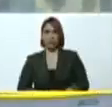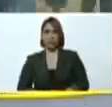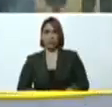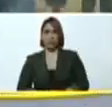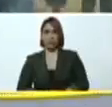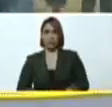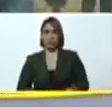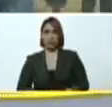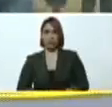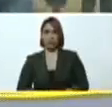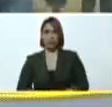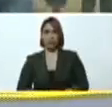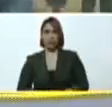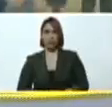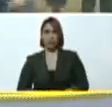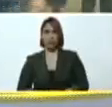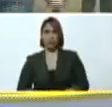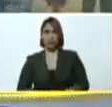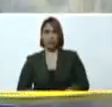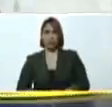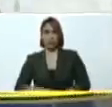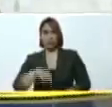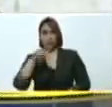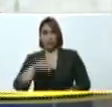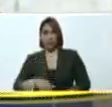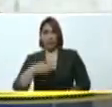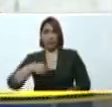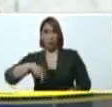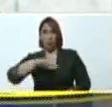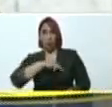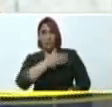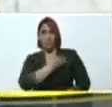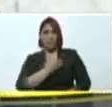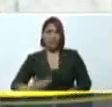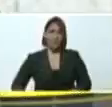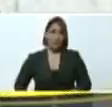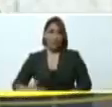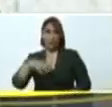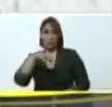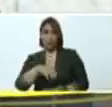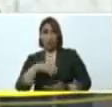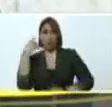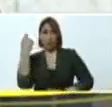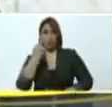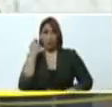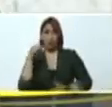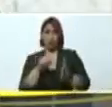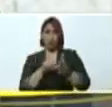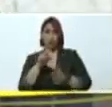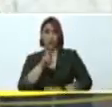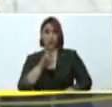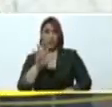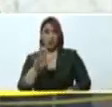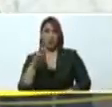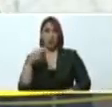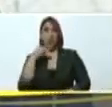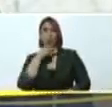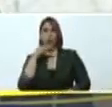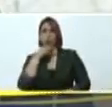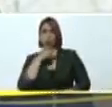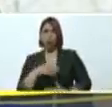Aquí estamos, presidente, desde el estado Apure, donde este 25 de octubre